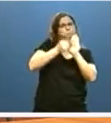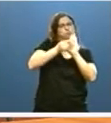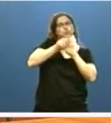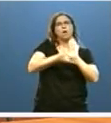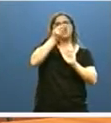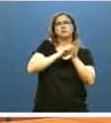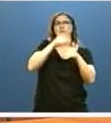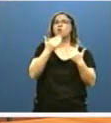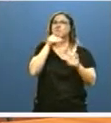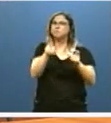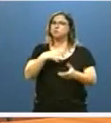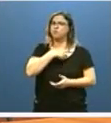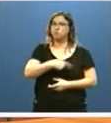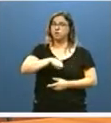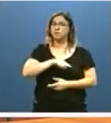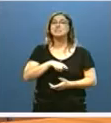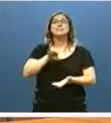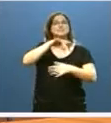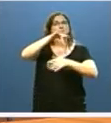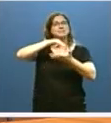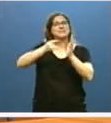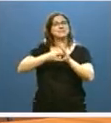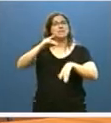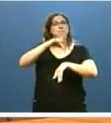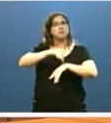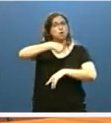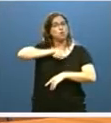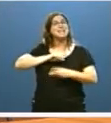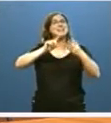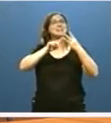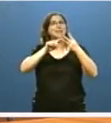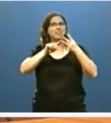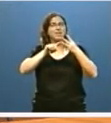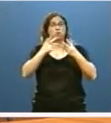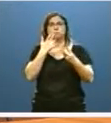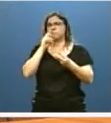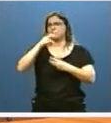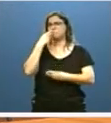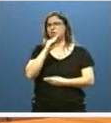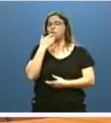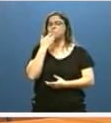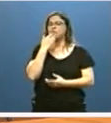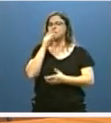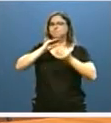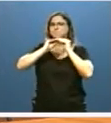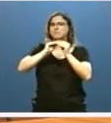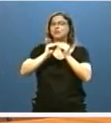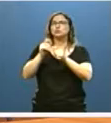Nuestro sistema de salud es el tercero no foral mejor valorado por la Federación de Asociaciones para la Defensa de la Sanidad Pública.